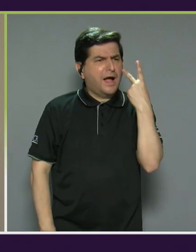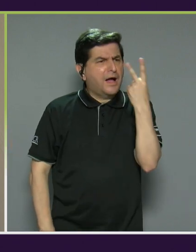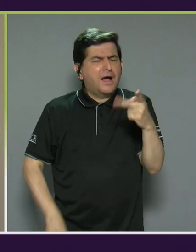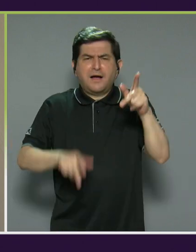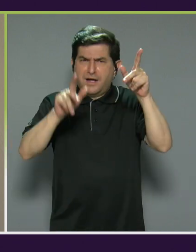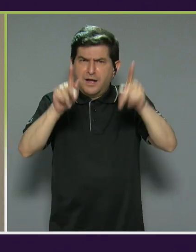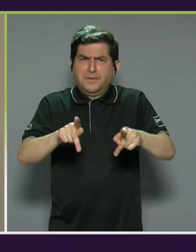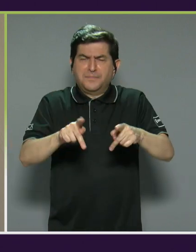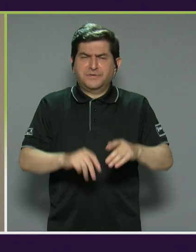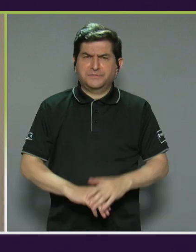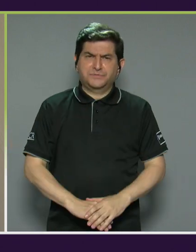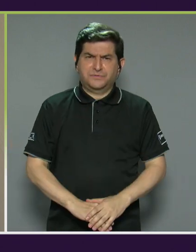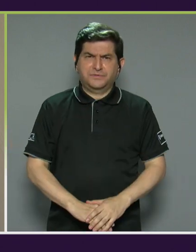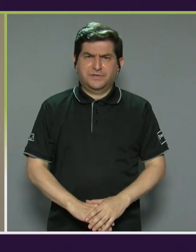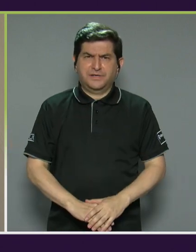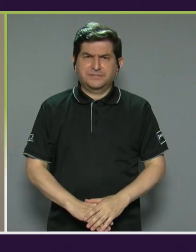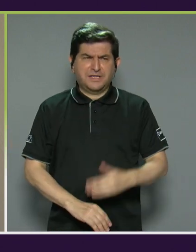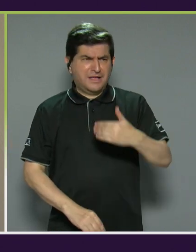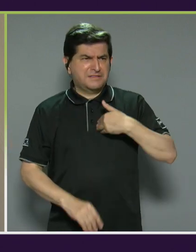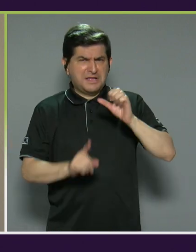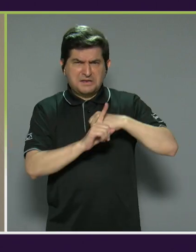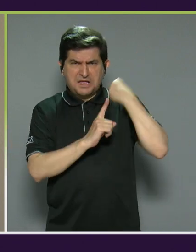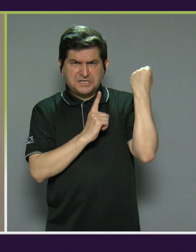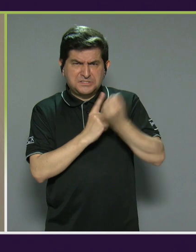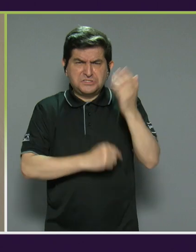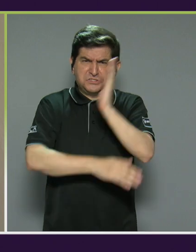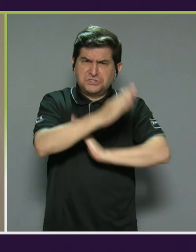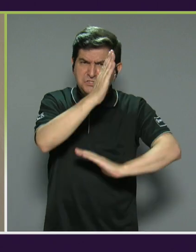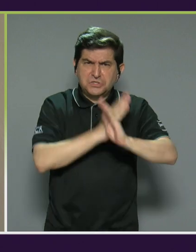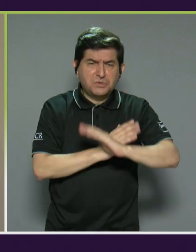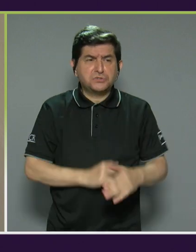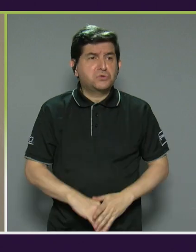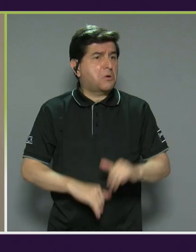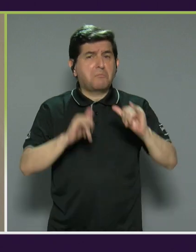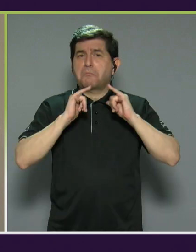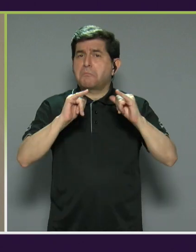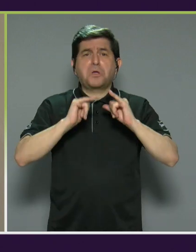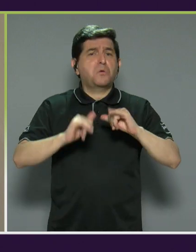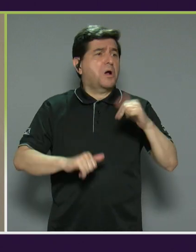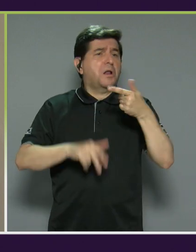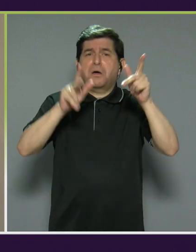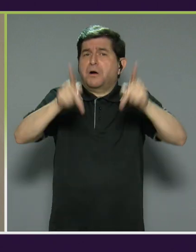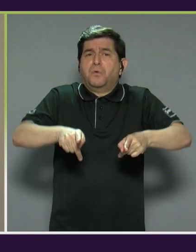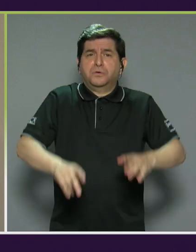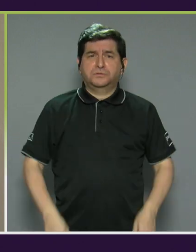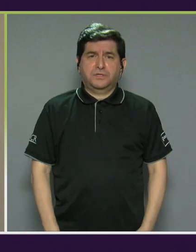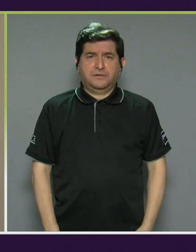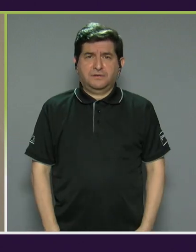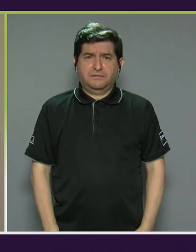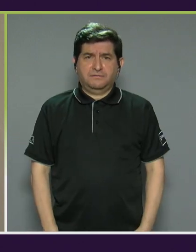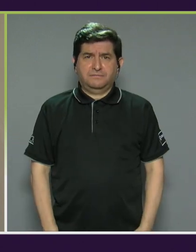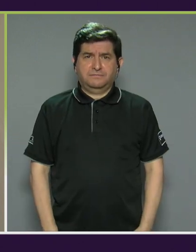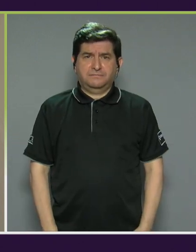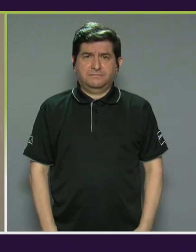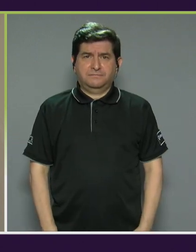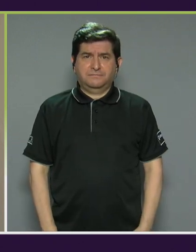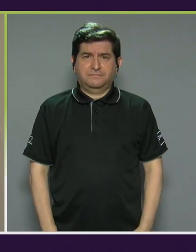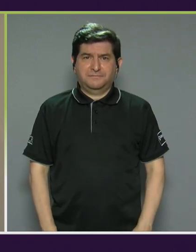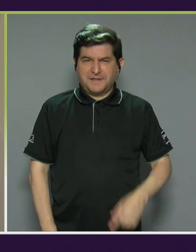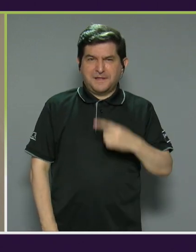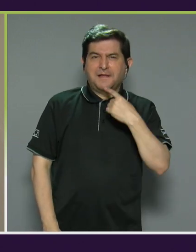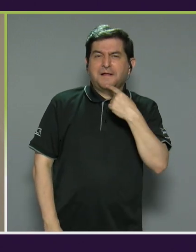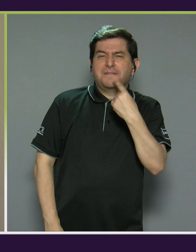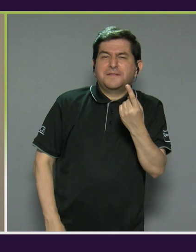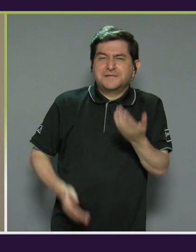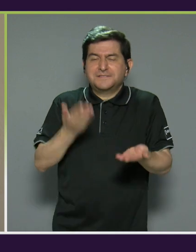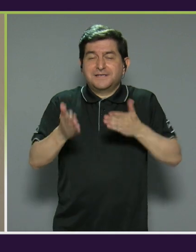personas que tienen una condición de discapacidad como cualquier otro ser humano. Lo único que, como decían